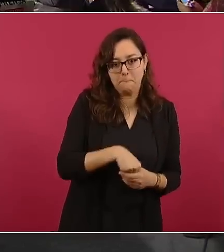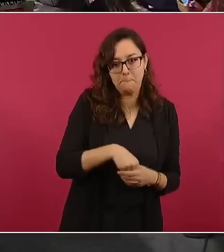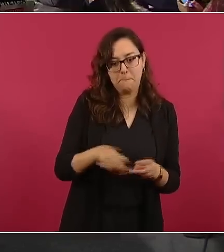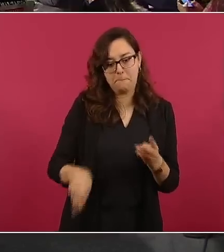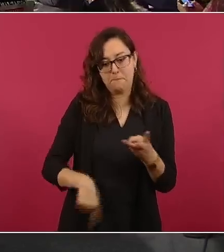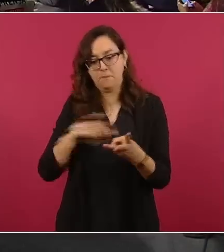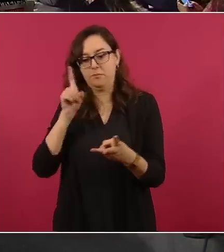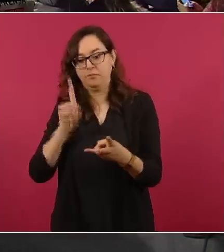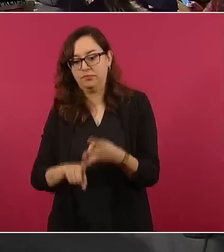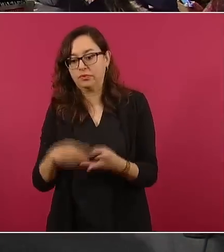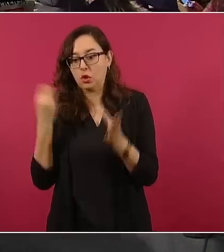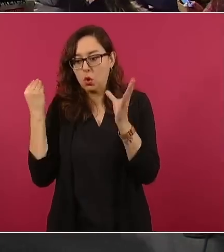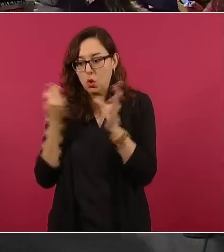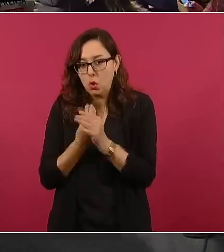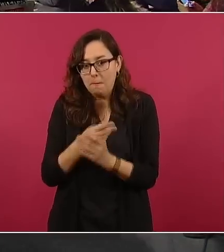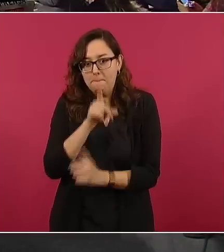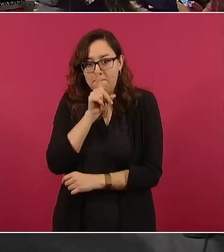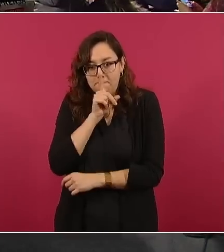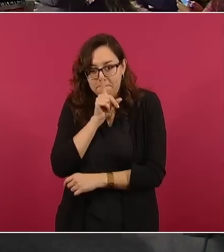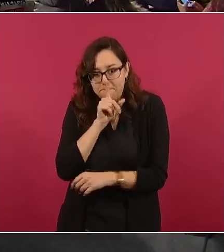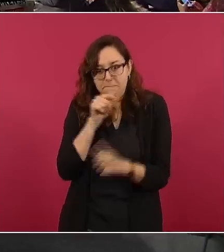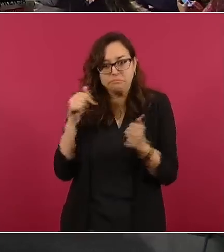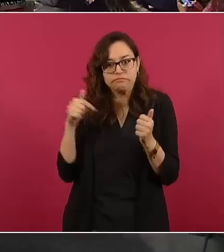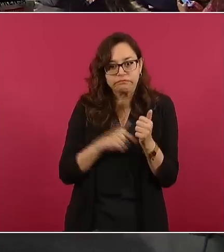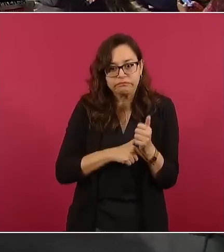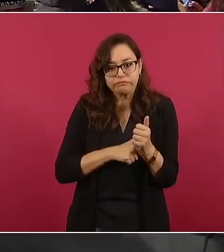secrecía, sigilo.